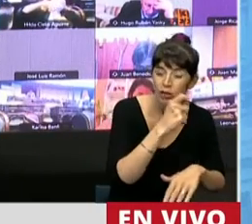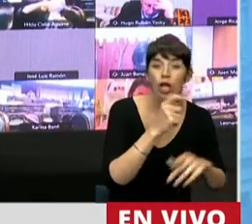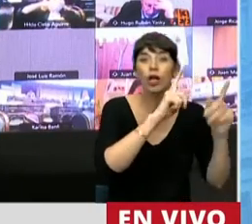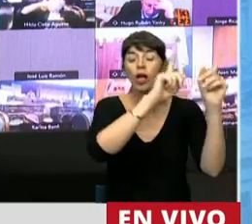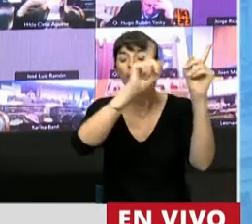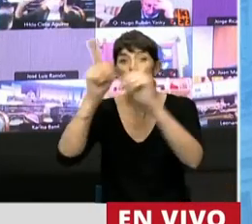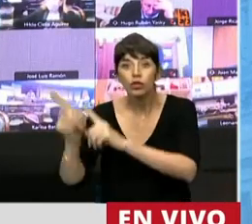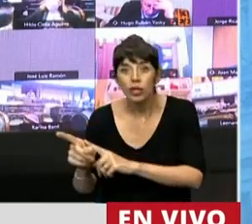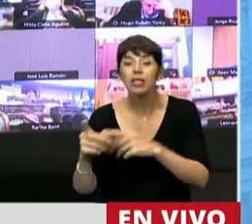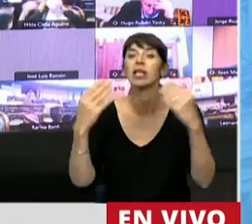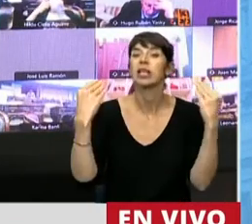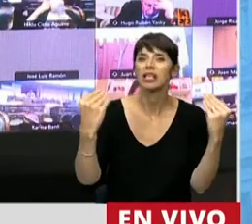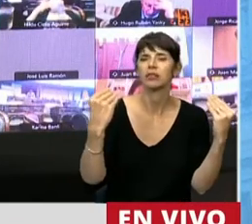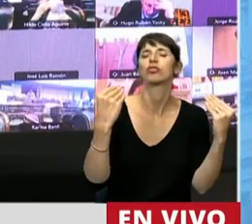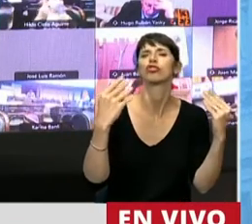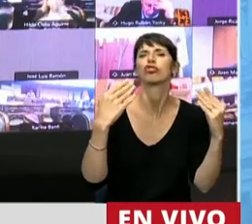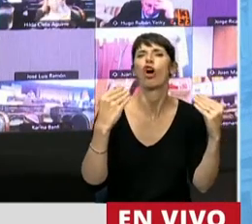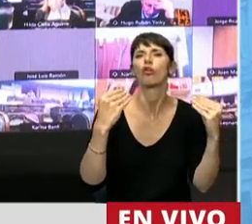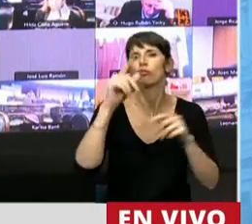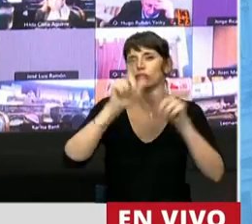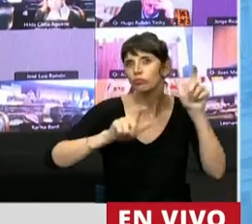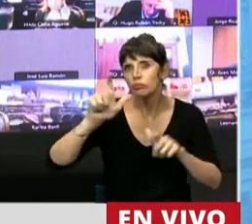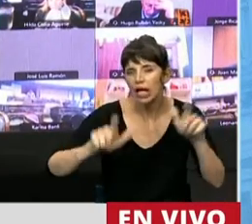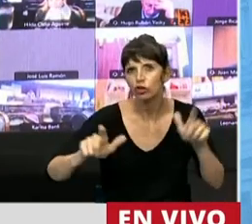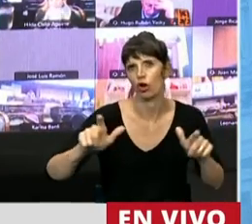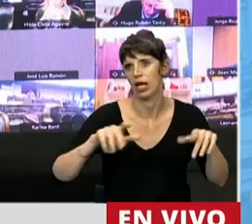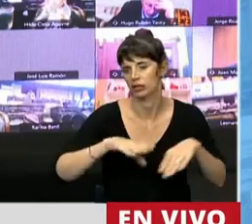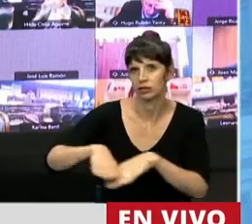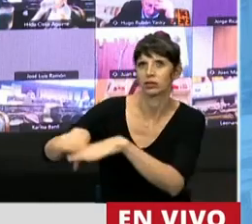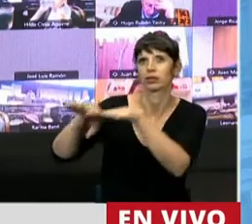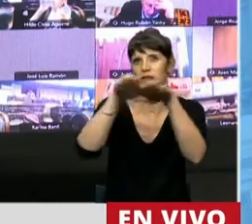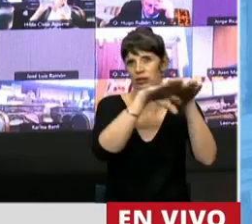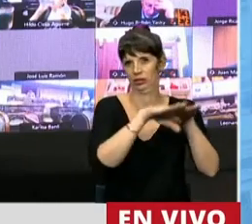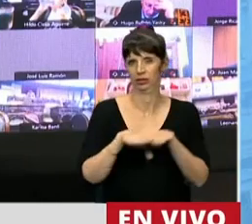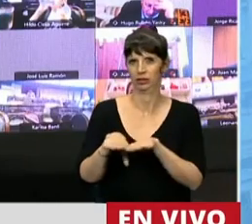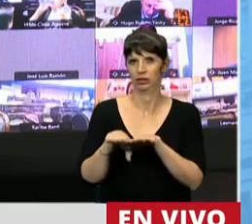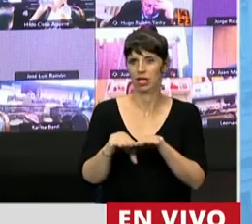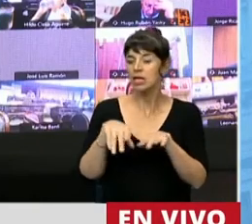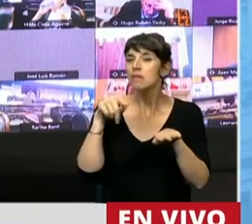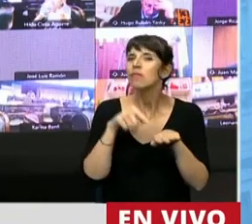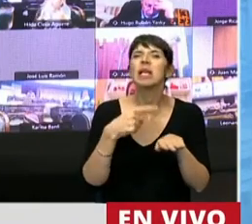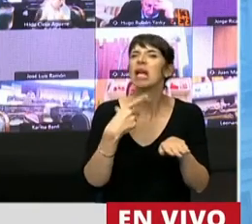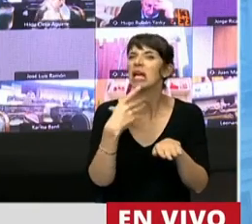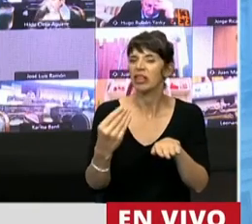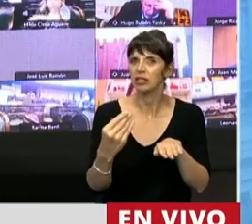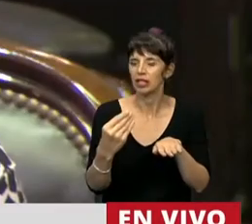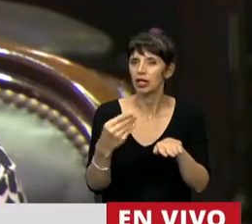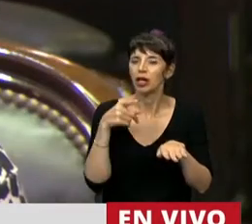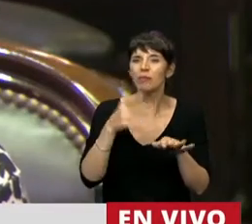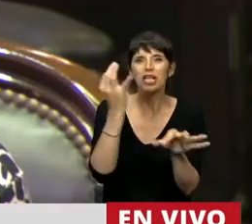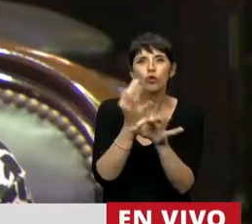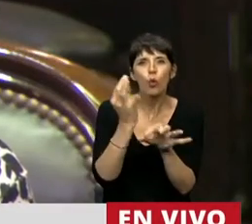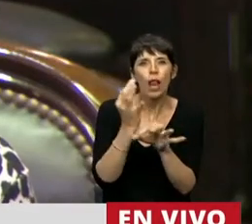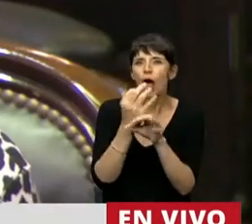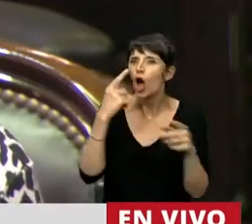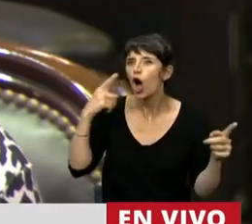homogéneos, el origen de nuestra escuela tiene un fuerte sentido de constituir la unidad